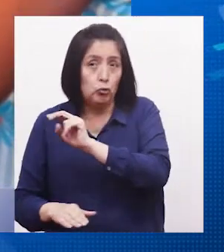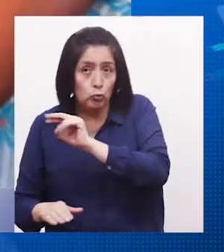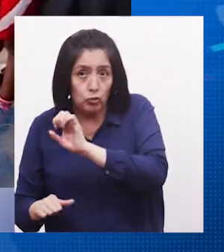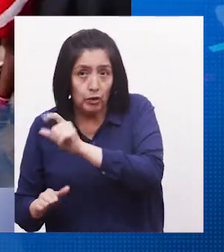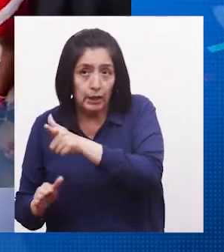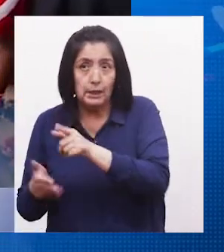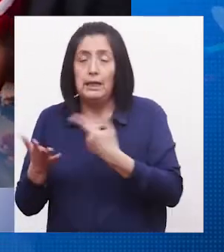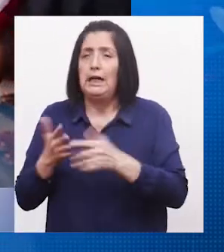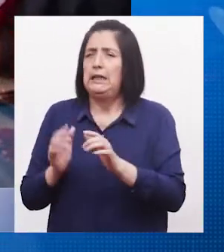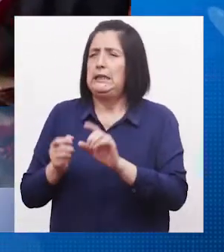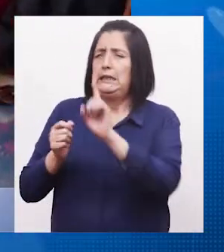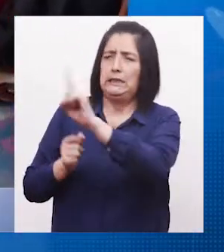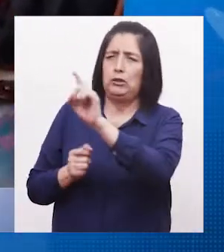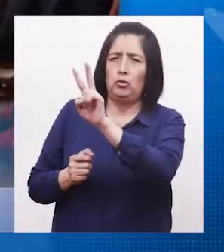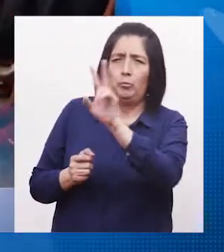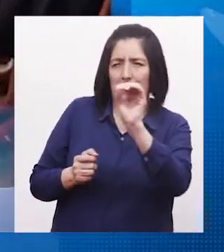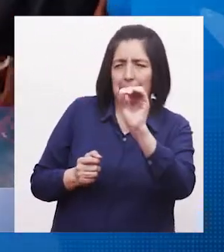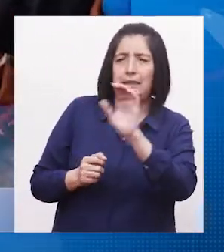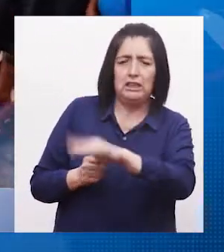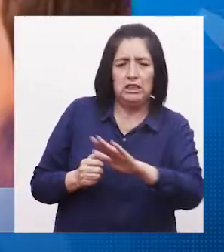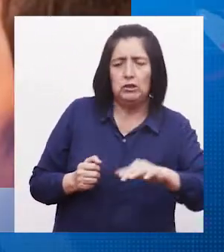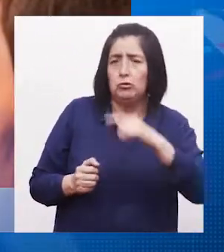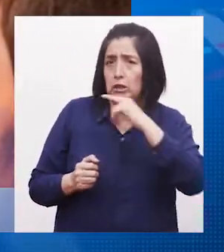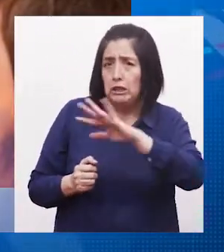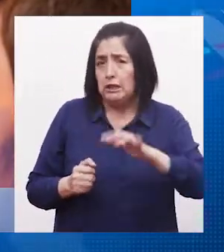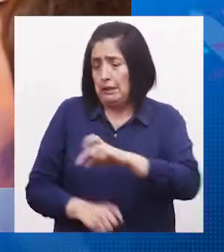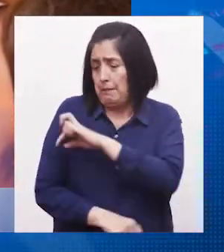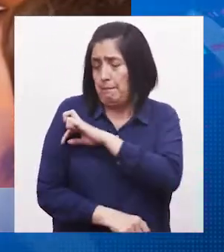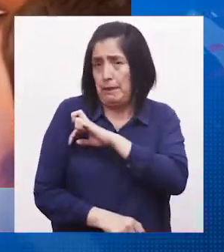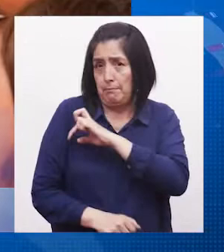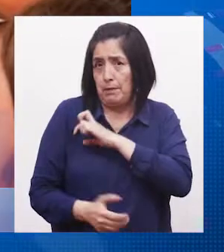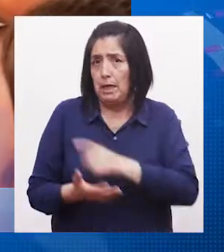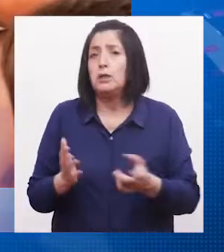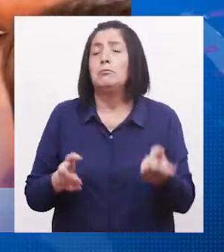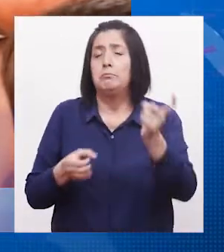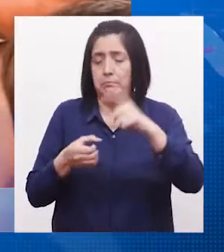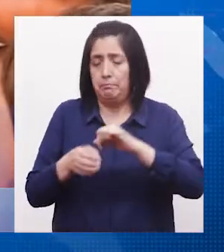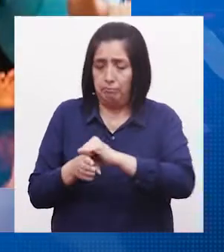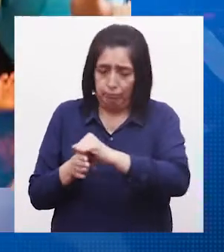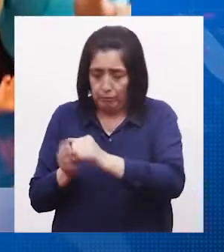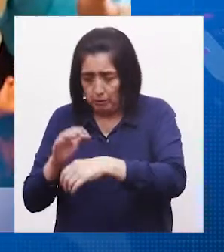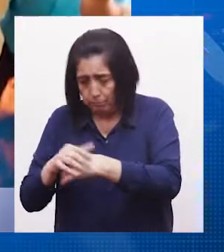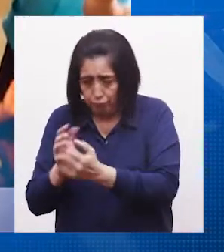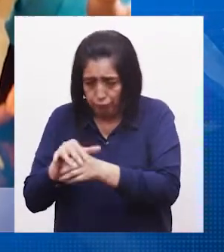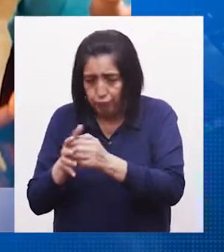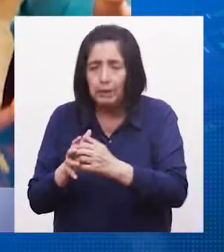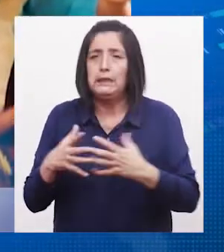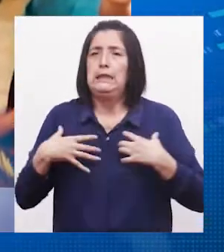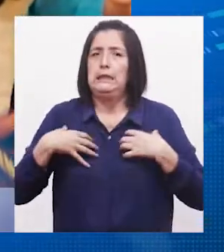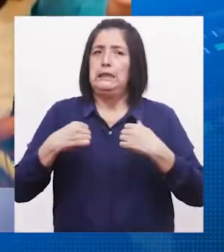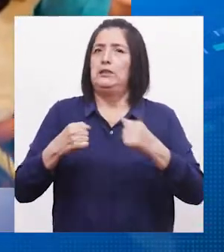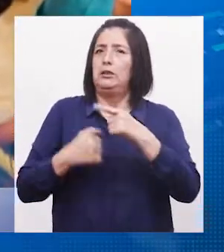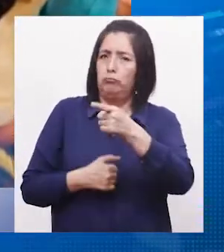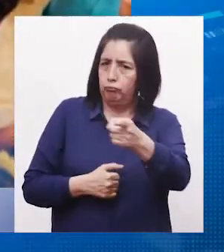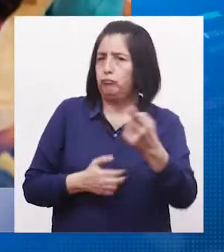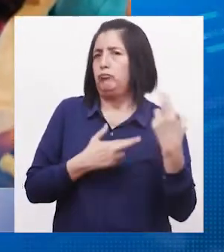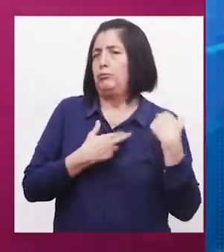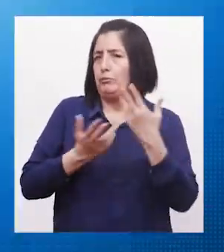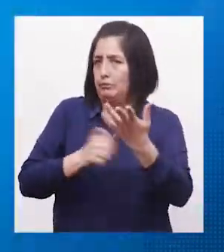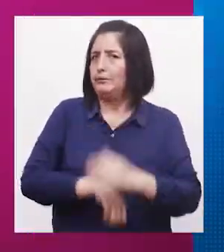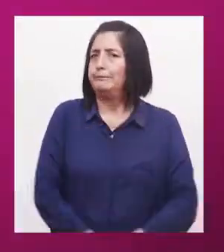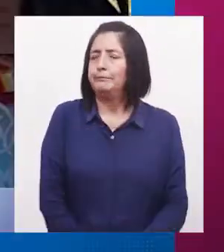aproximadamente 120 niños y niñas del nivel primario Participaron de esta sesión Estar sano está en tus manos